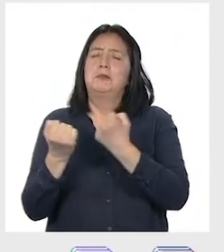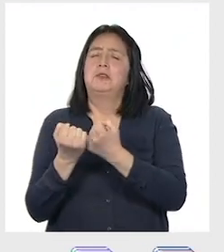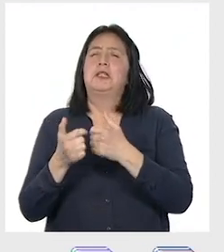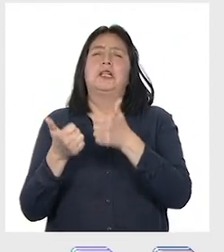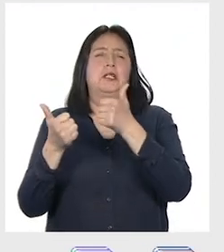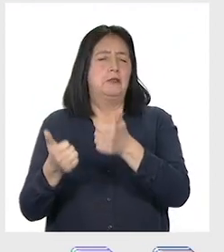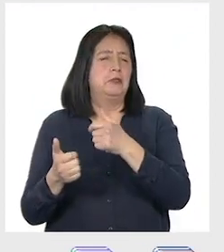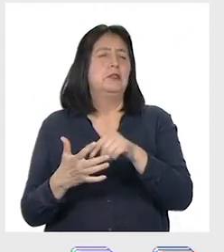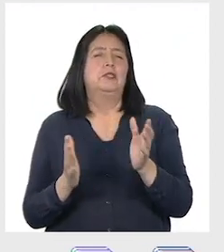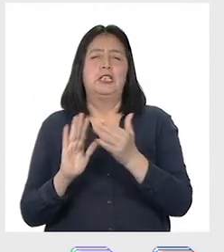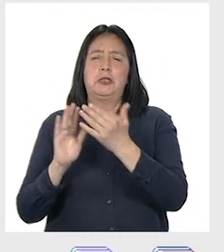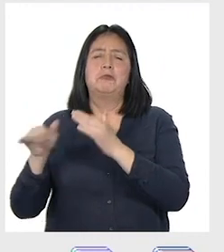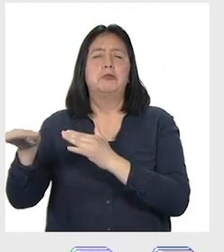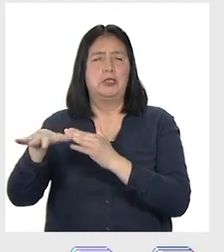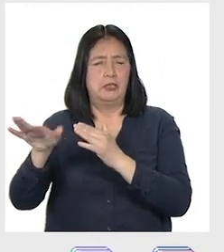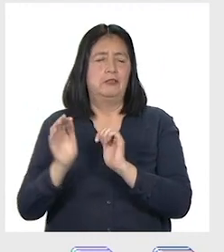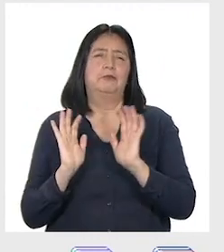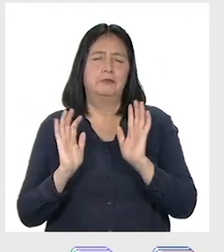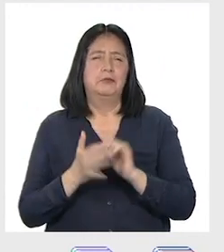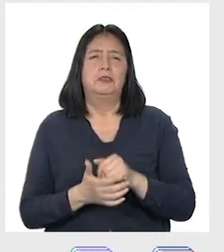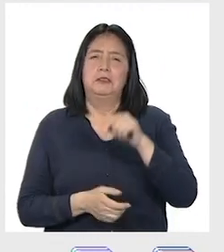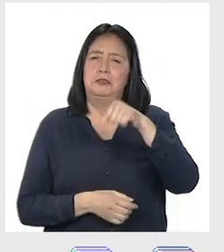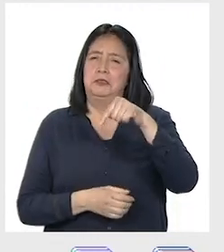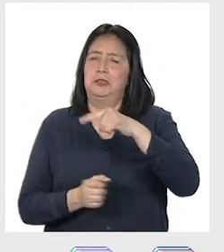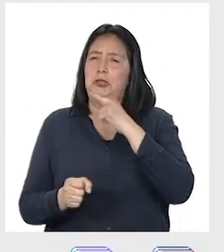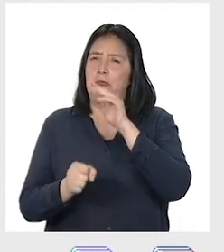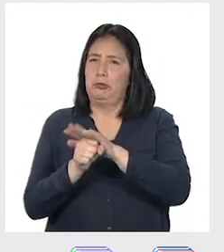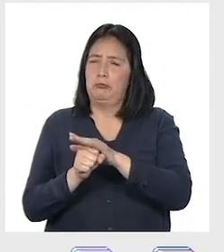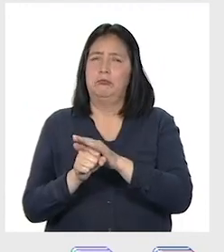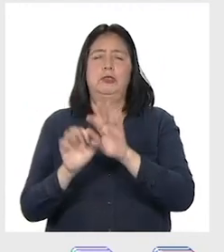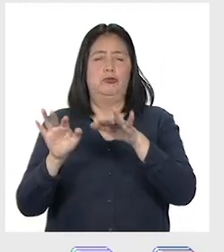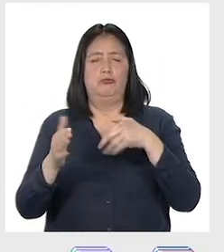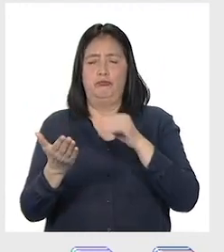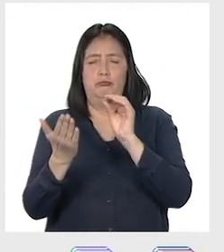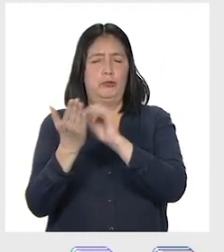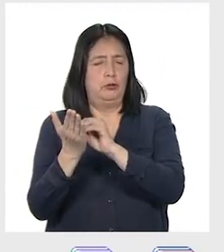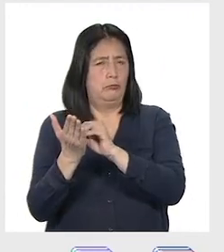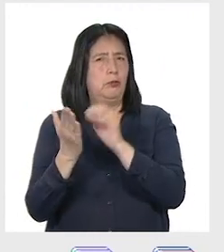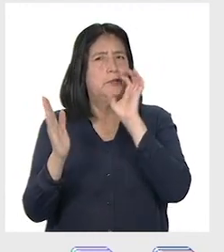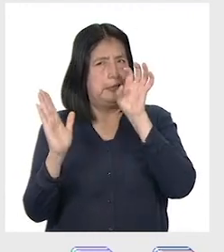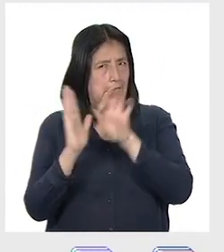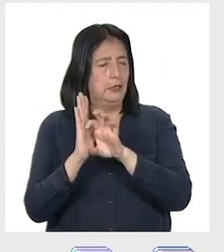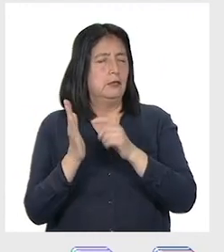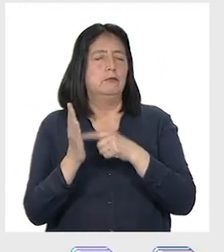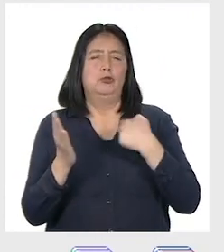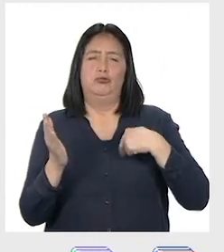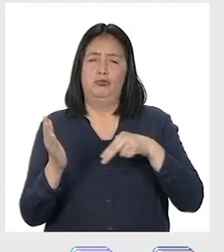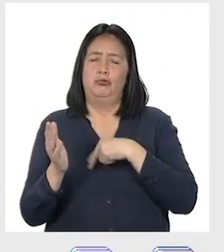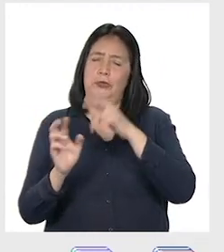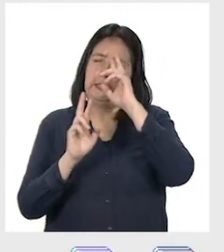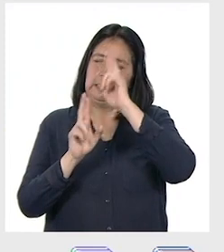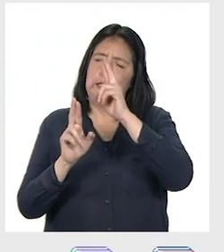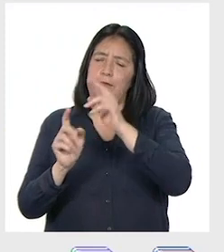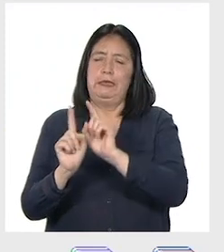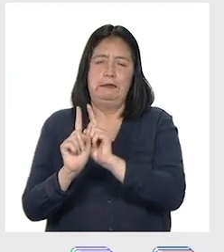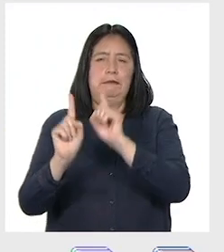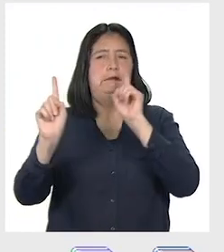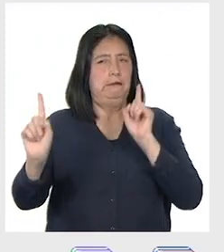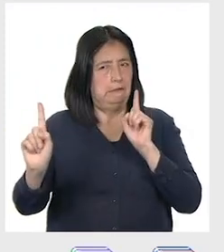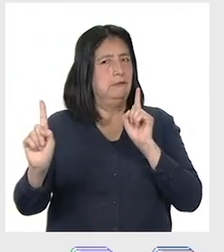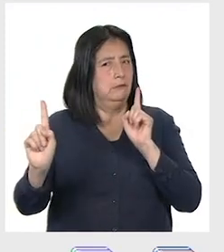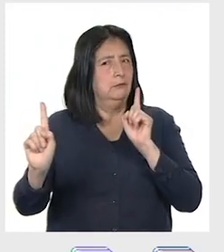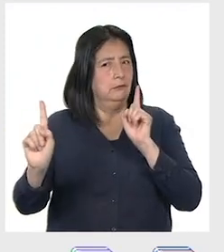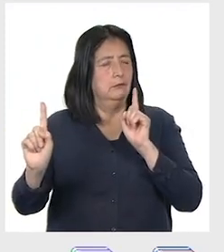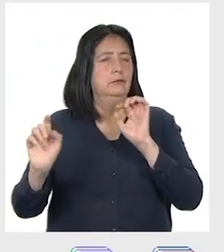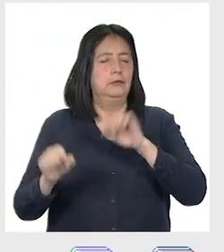de nuestra comunidad. En este compromiso pondremos, por ejemplo, que vamos a respetar el distanciamiento social